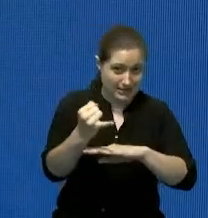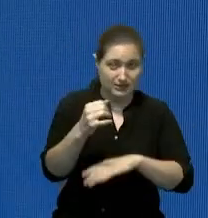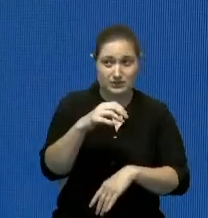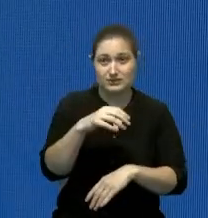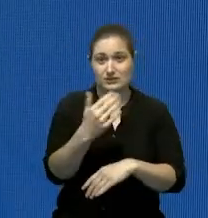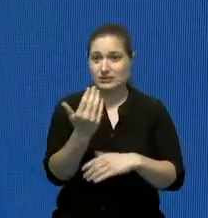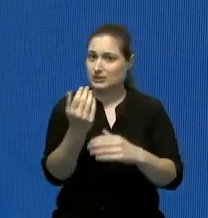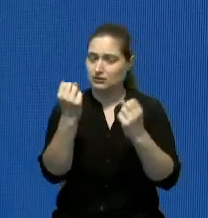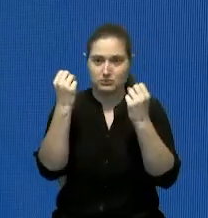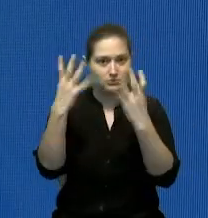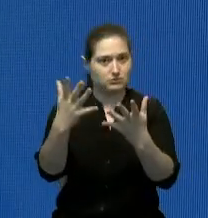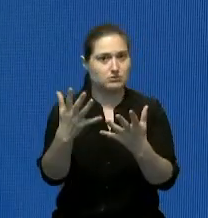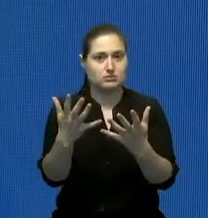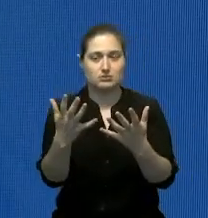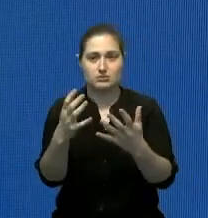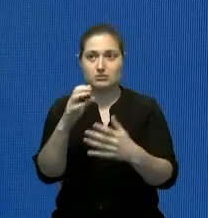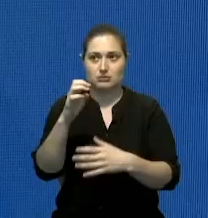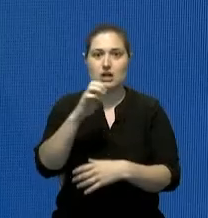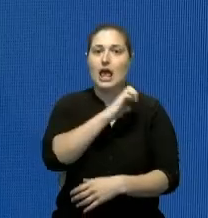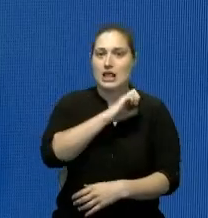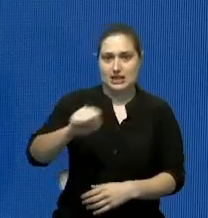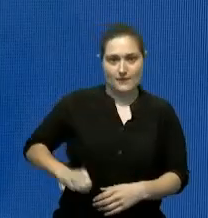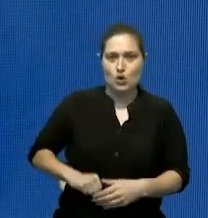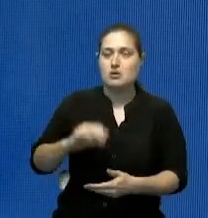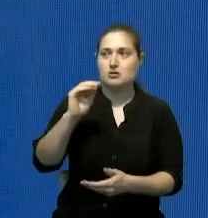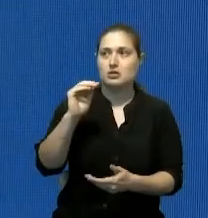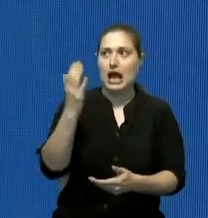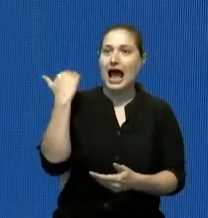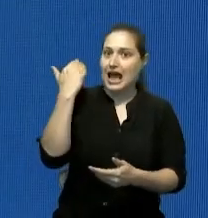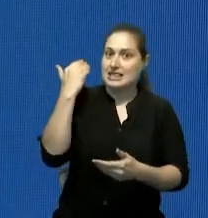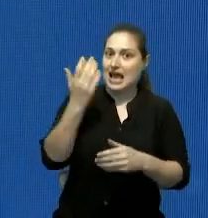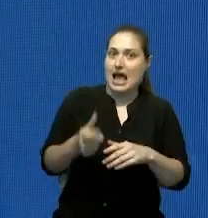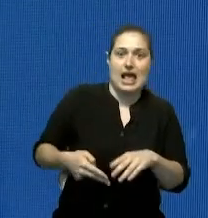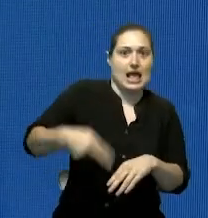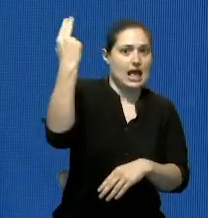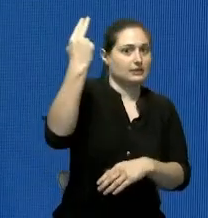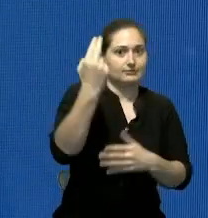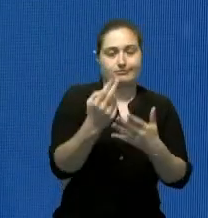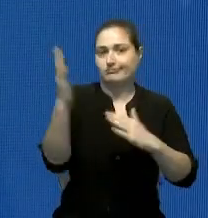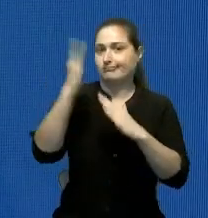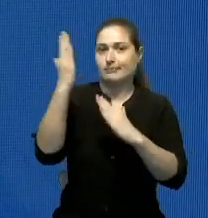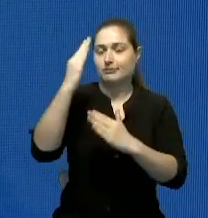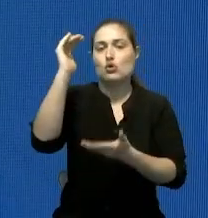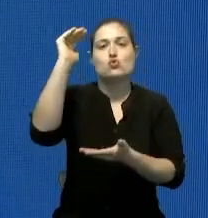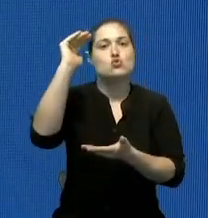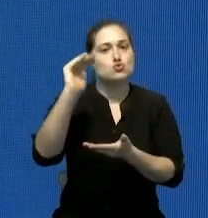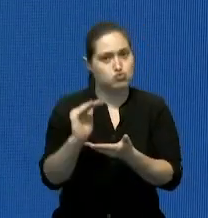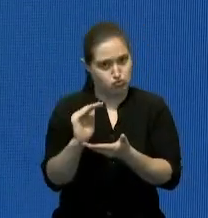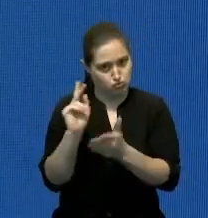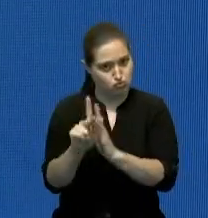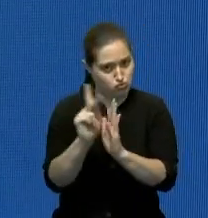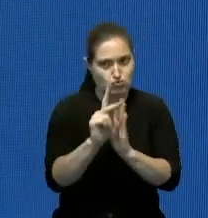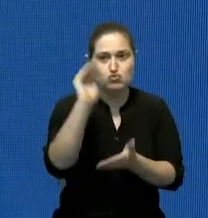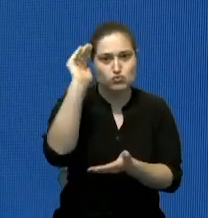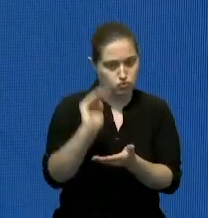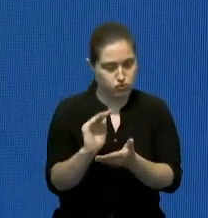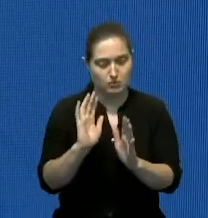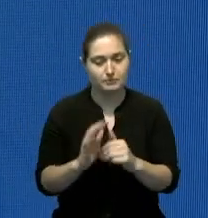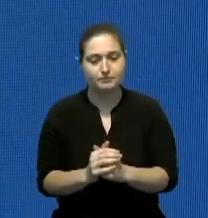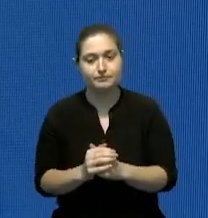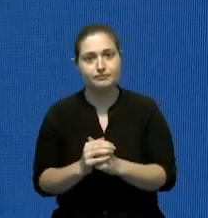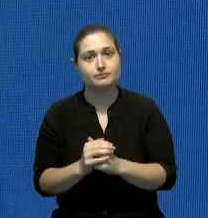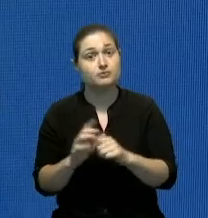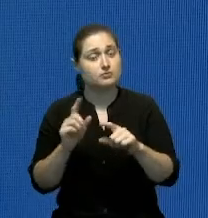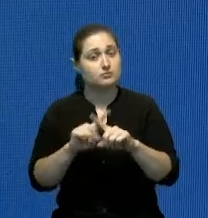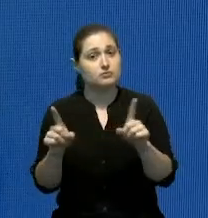quiero decir que Salvador ha bajado que era el que tenía el mayor alto el mayor nivel de homicidio después las medidas que se han tomado allá pero nosotros